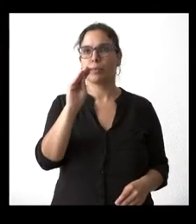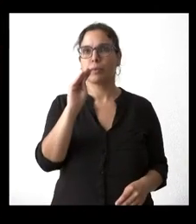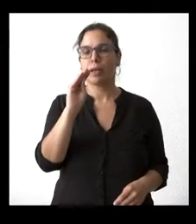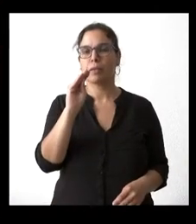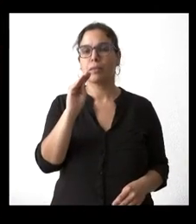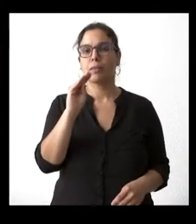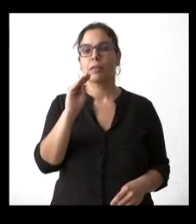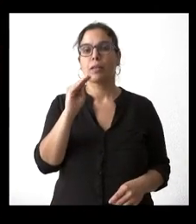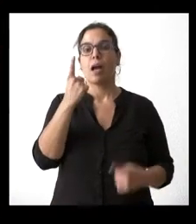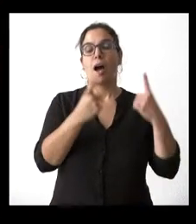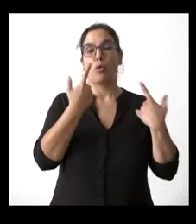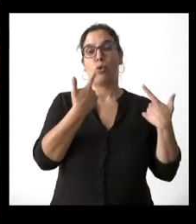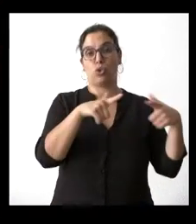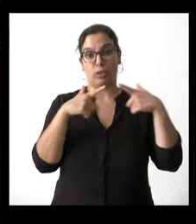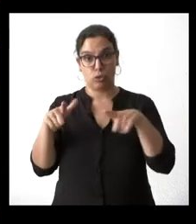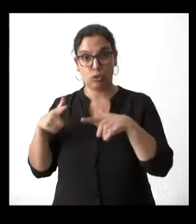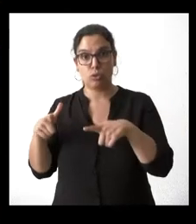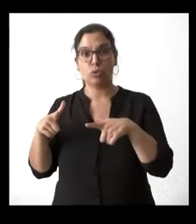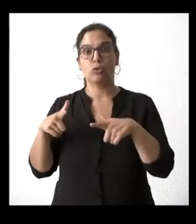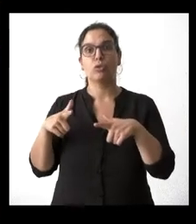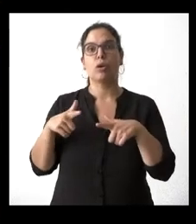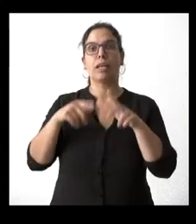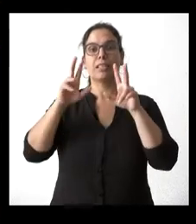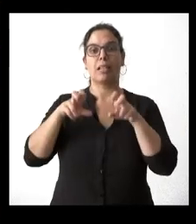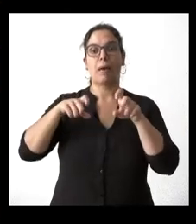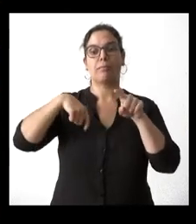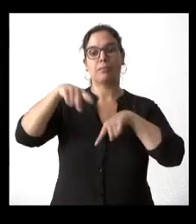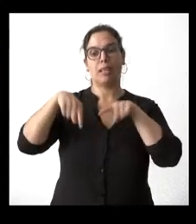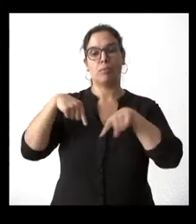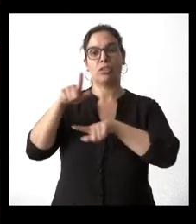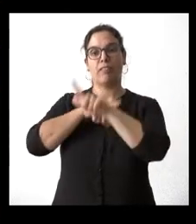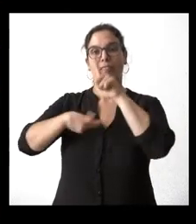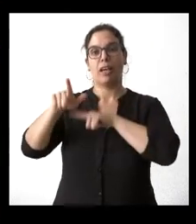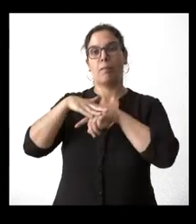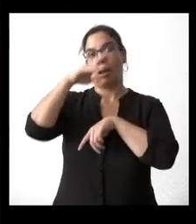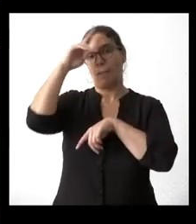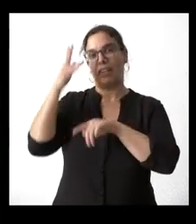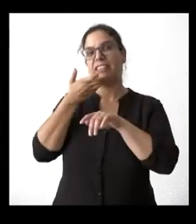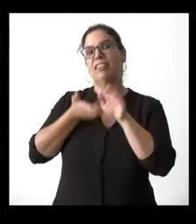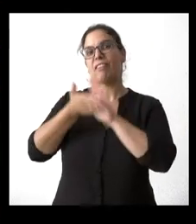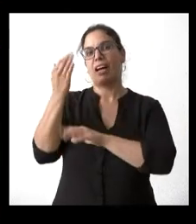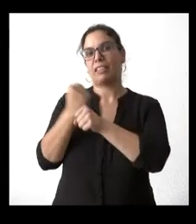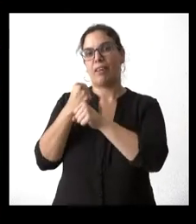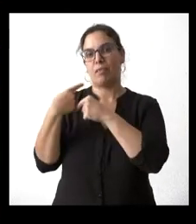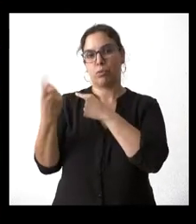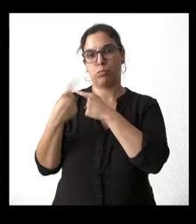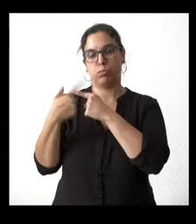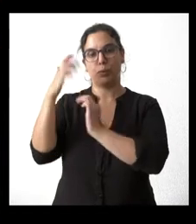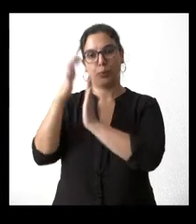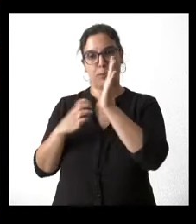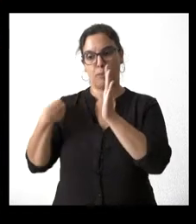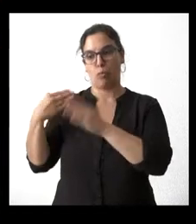La petición de algunos sectores de bonificar los billetes a Madrid, a la gente que va a trabajar en la línea que ha hecho el Gobierno como complemento,